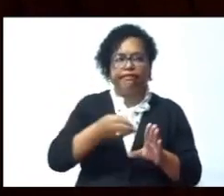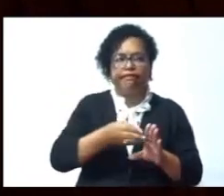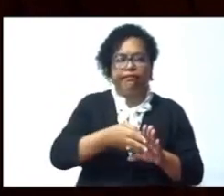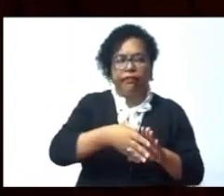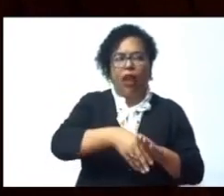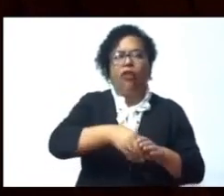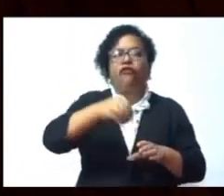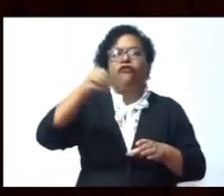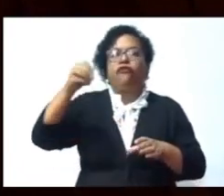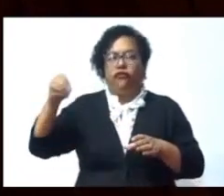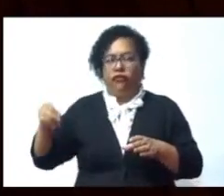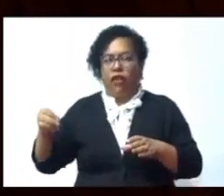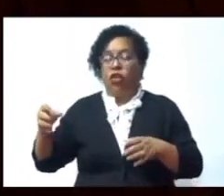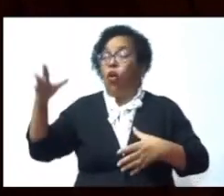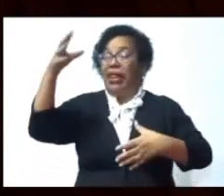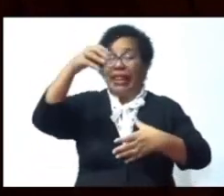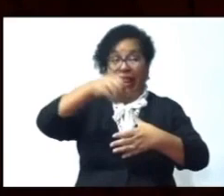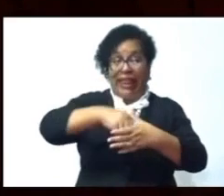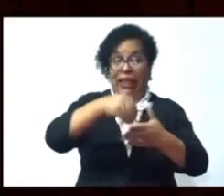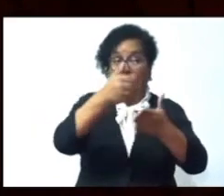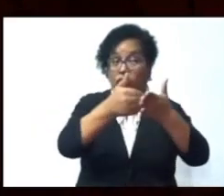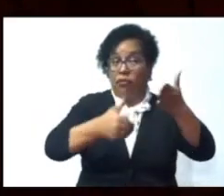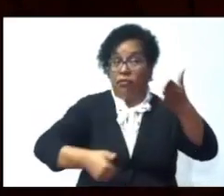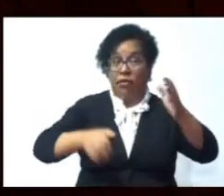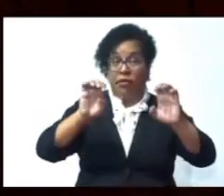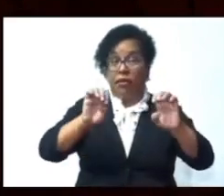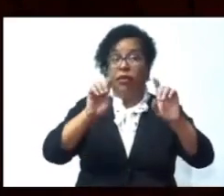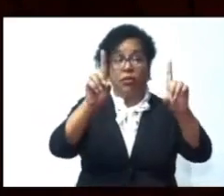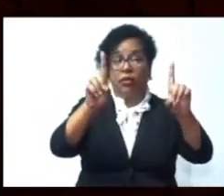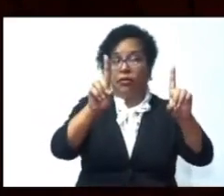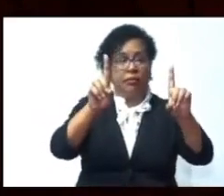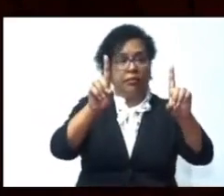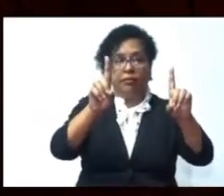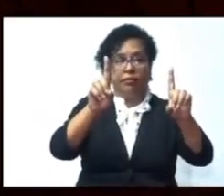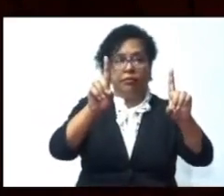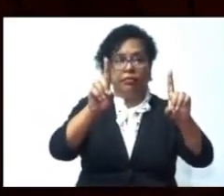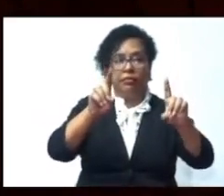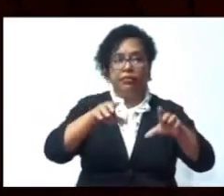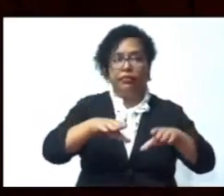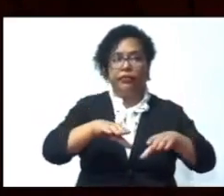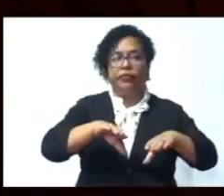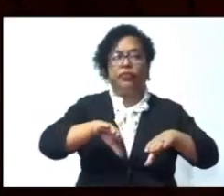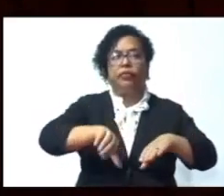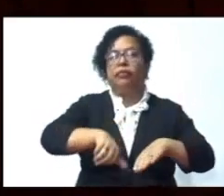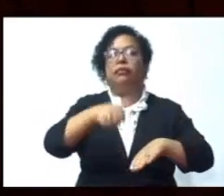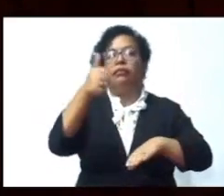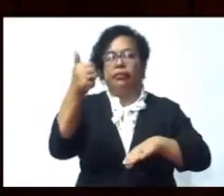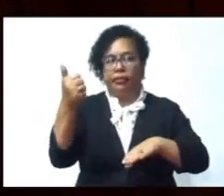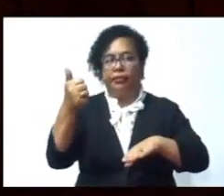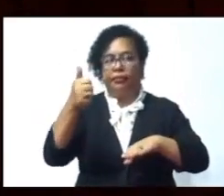proponiendo dos resuelves, uno que recoge las dos